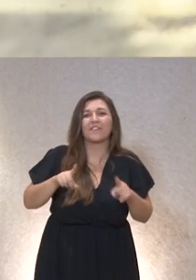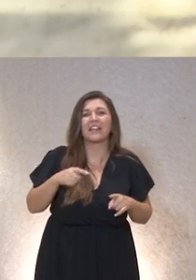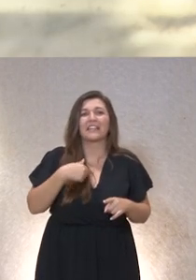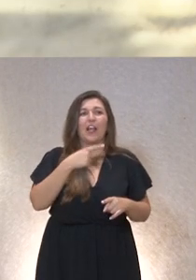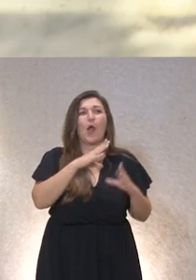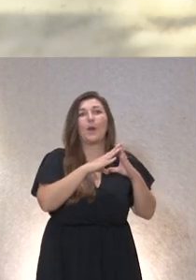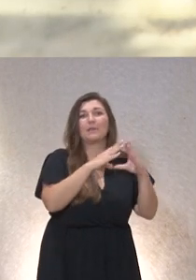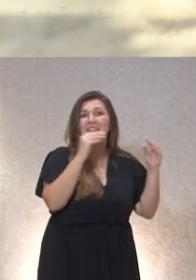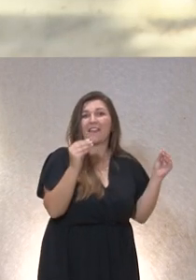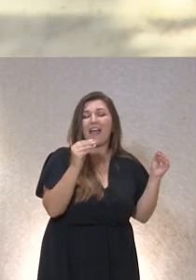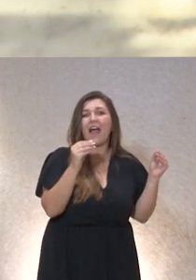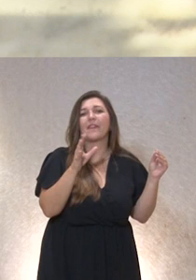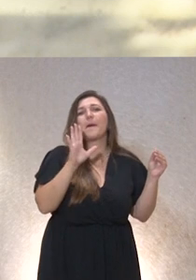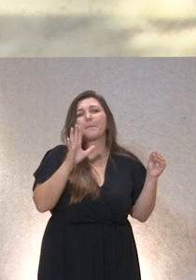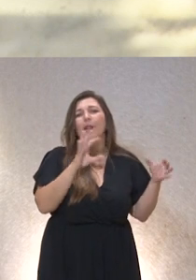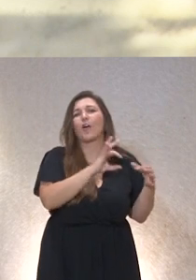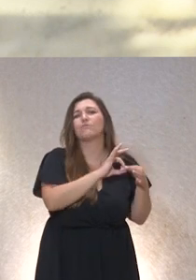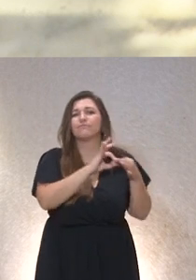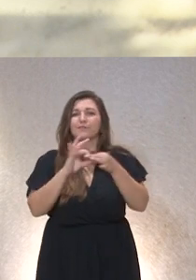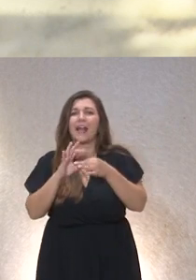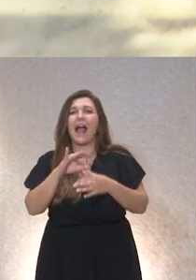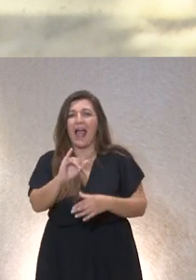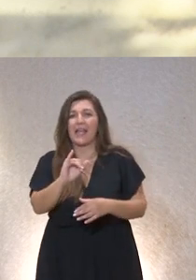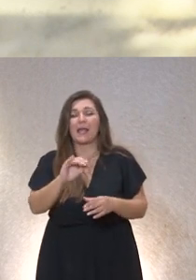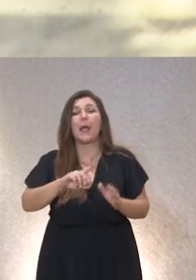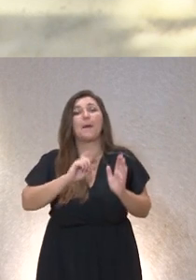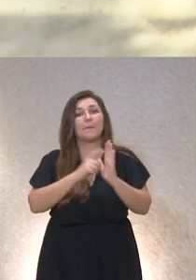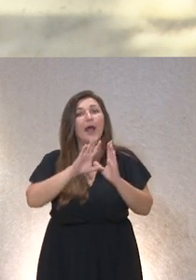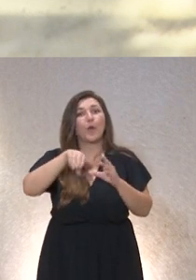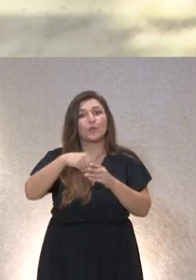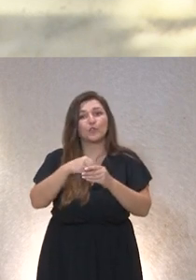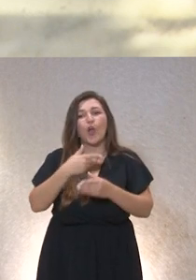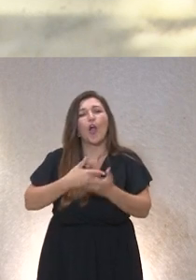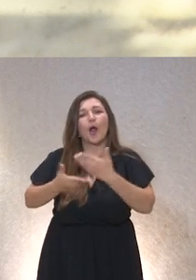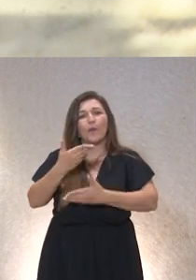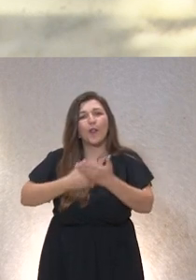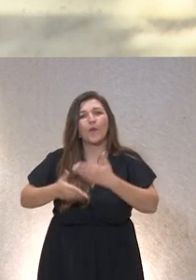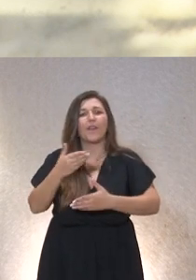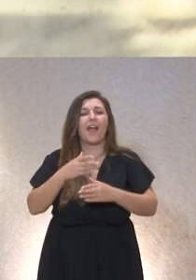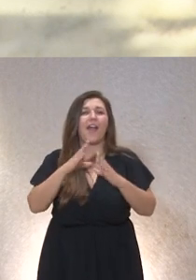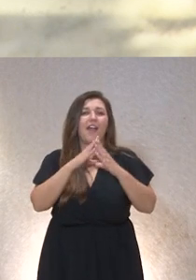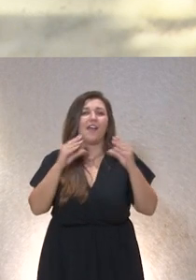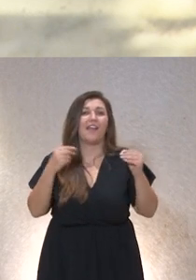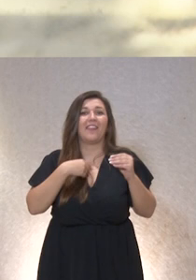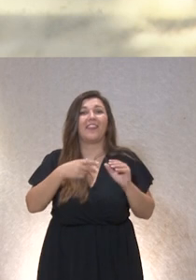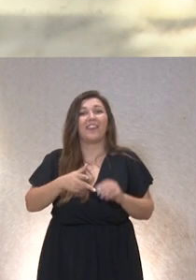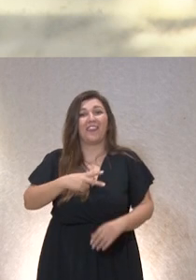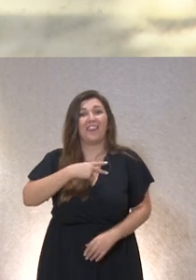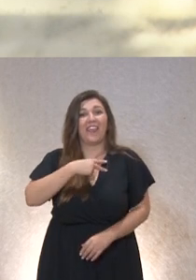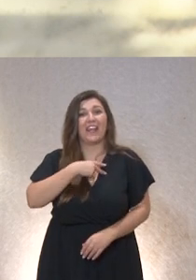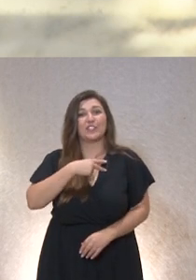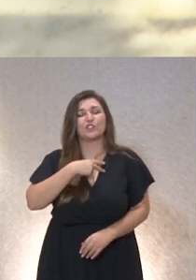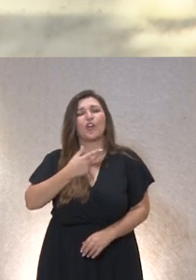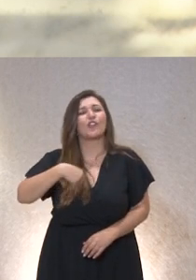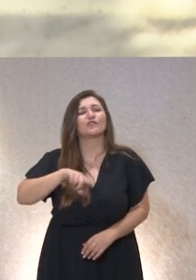aunque muy relacionado de hecho plena inclusión colabora con nosotros colabora con la facultad de derecho y esto hace algo